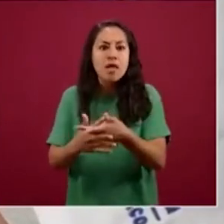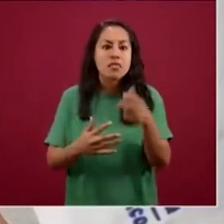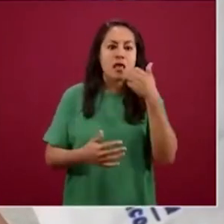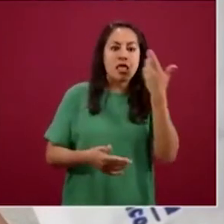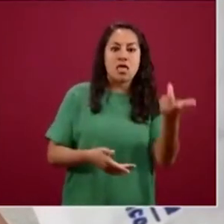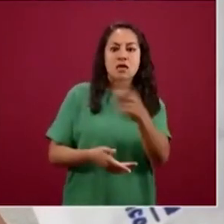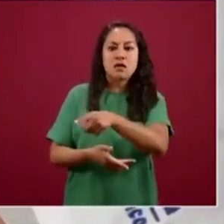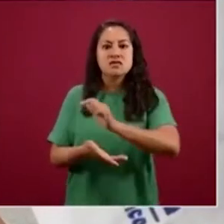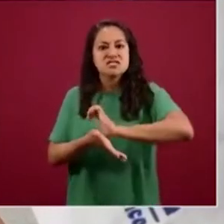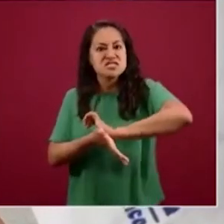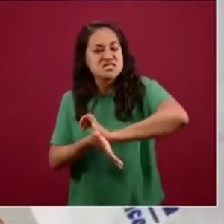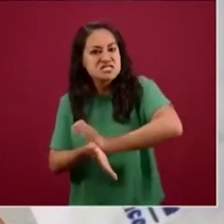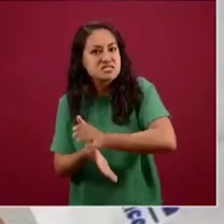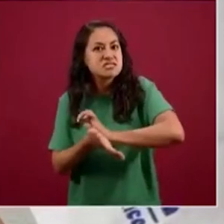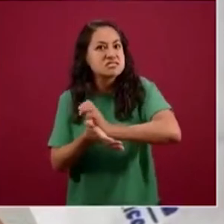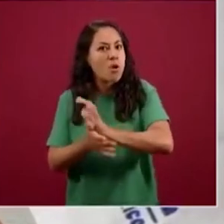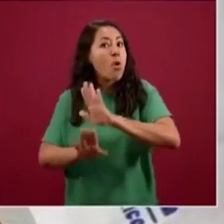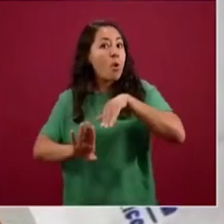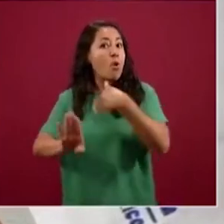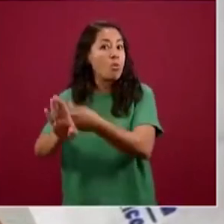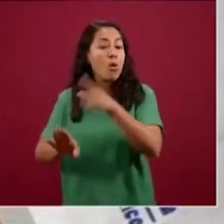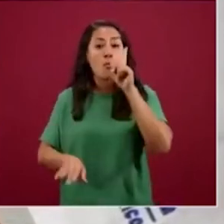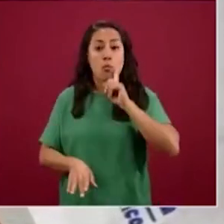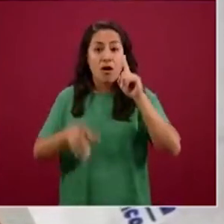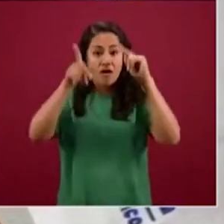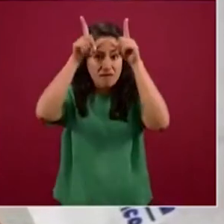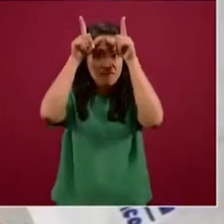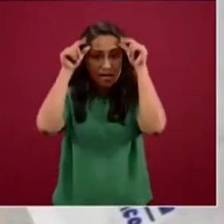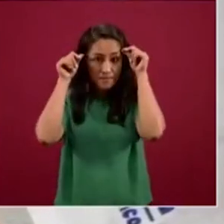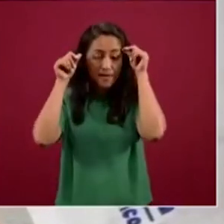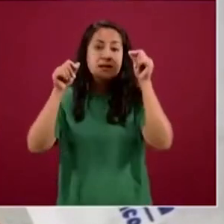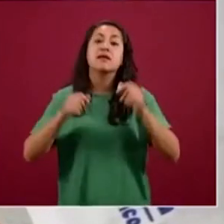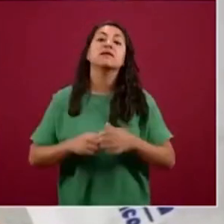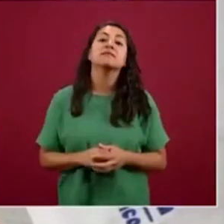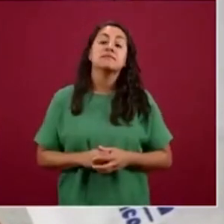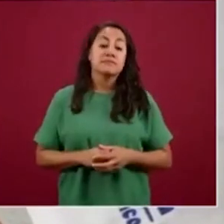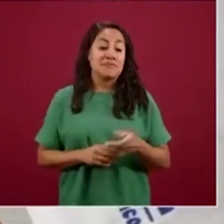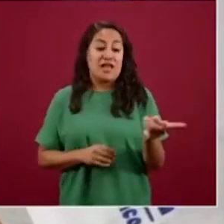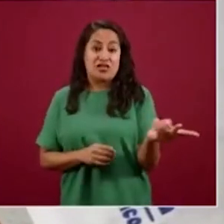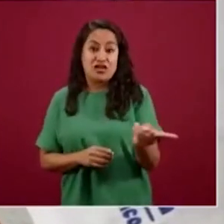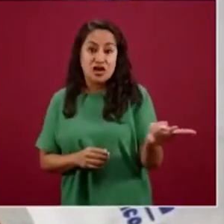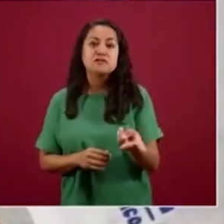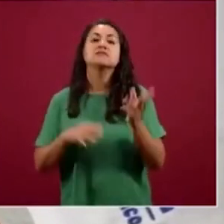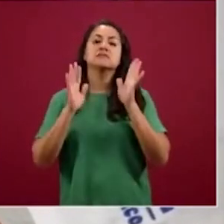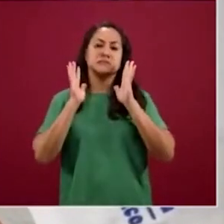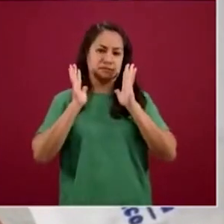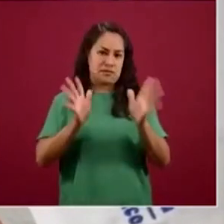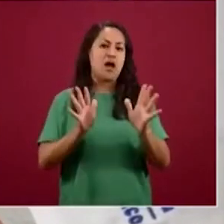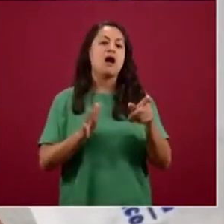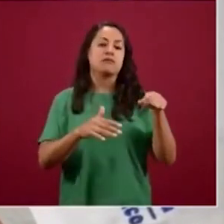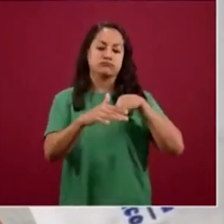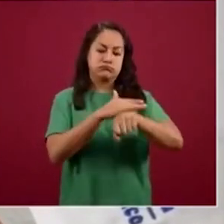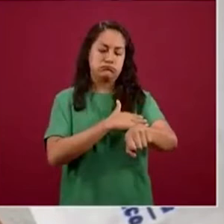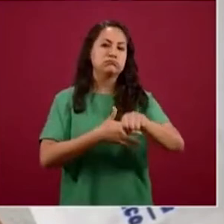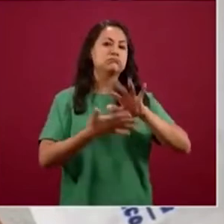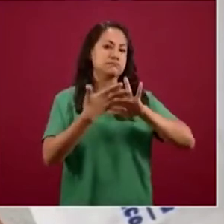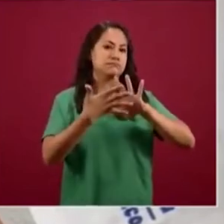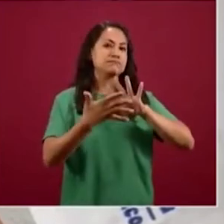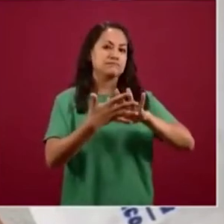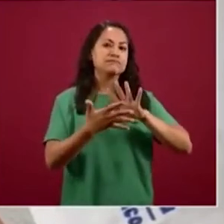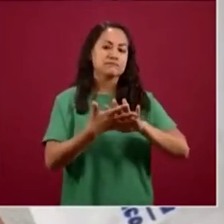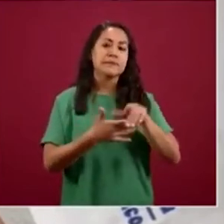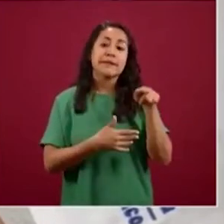agravio de una trabajadora de la salud. Estas personas se encuentran en prisión y esperamos la